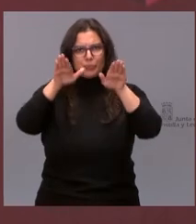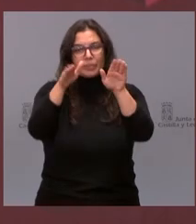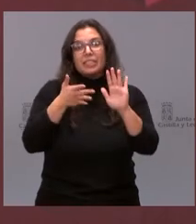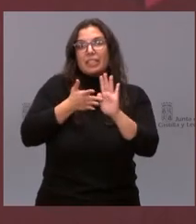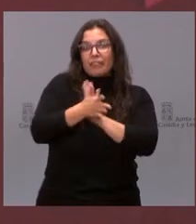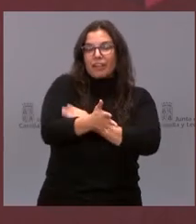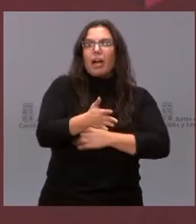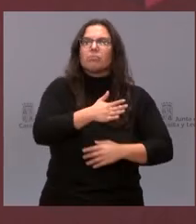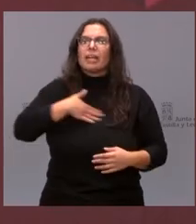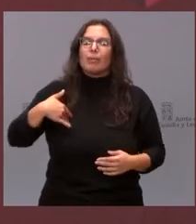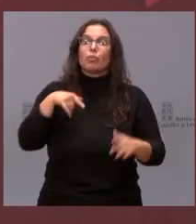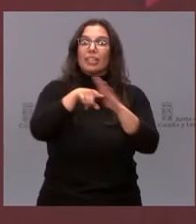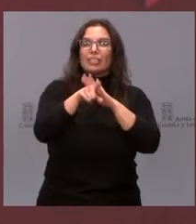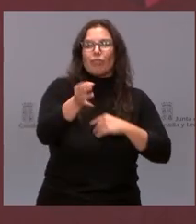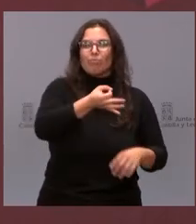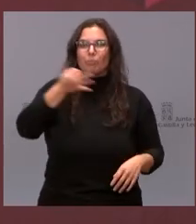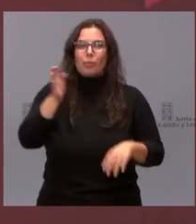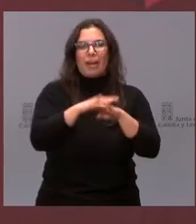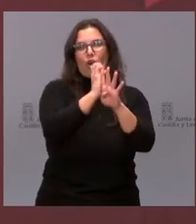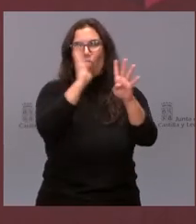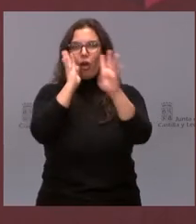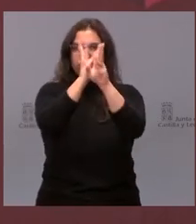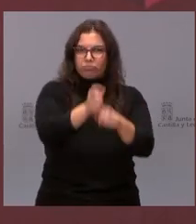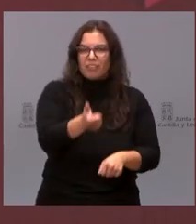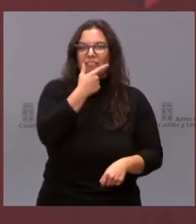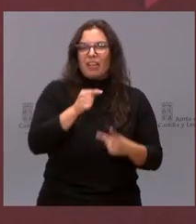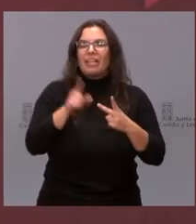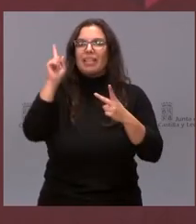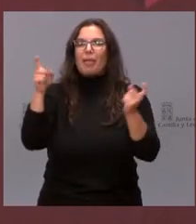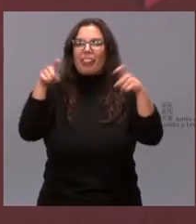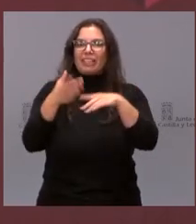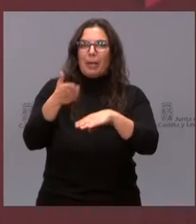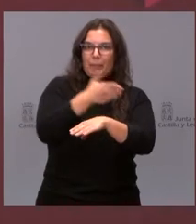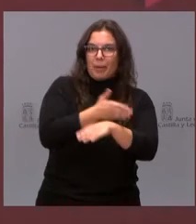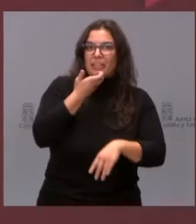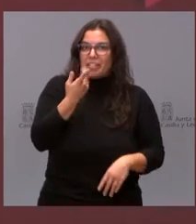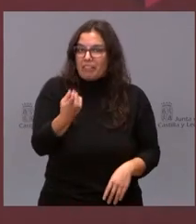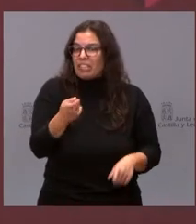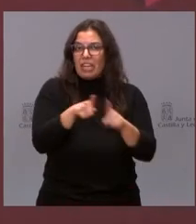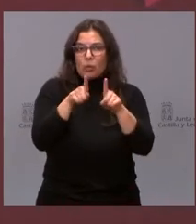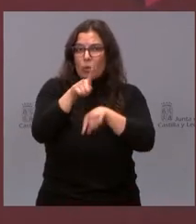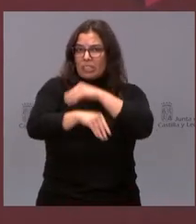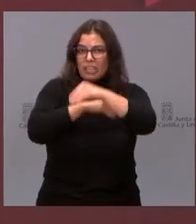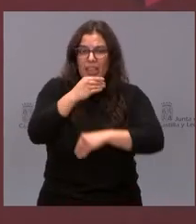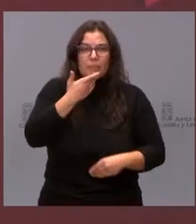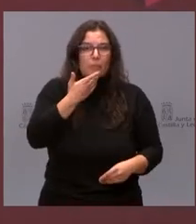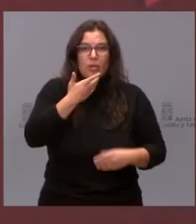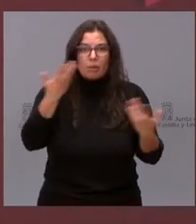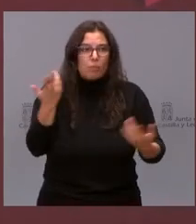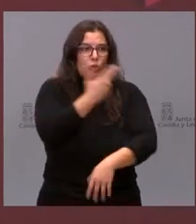una gestión más eficaz de las colas, también con cita previa cuando se precise, como se está haciendo en el ámbito